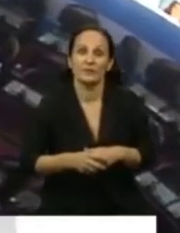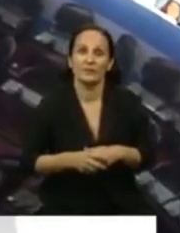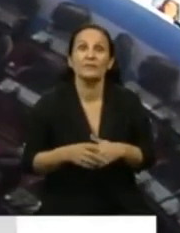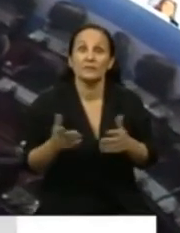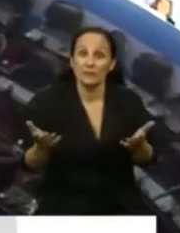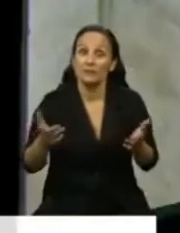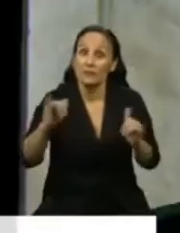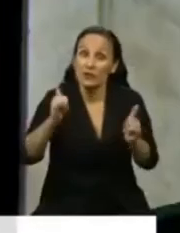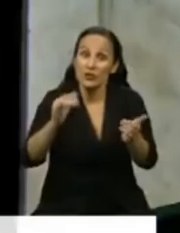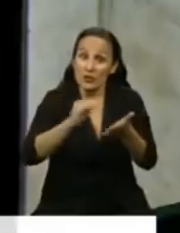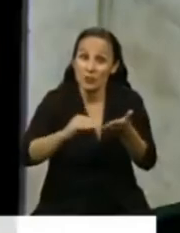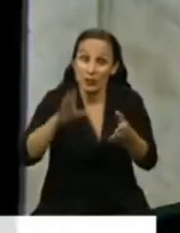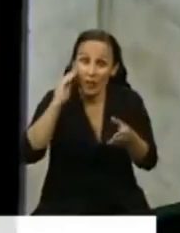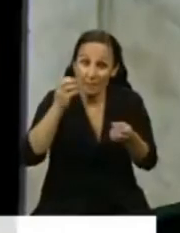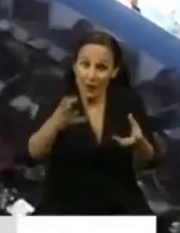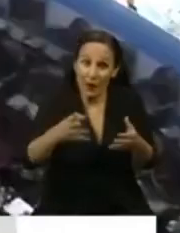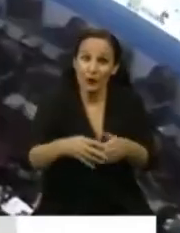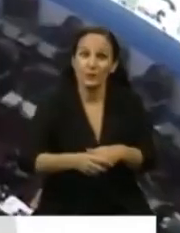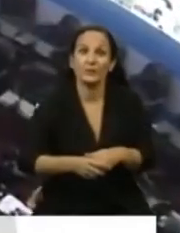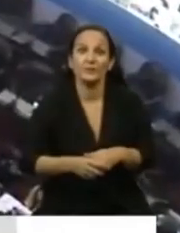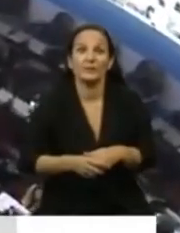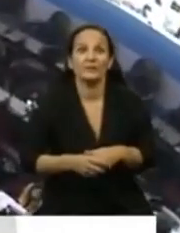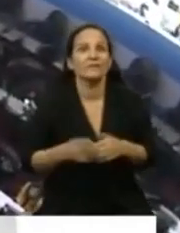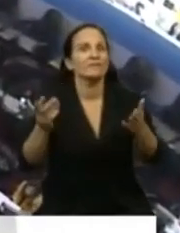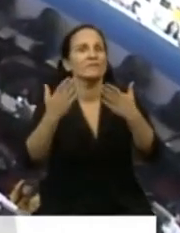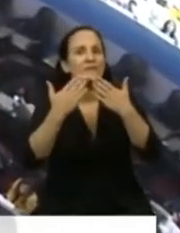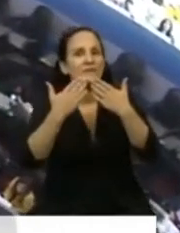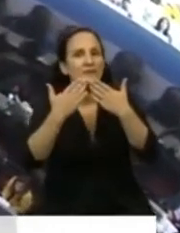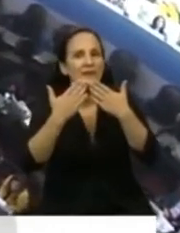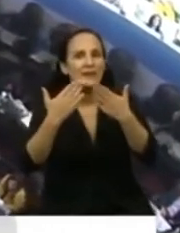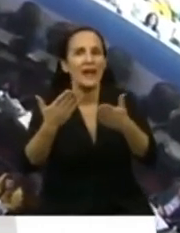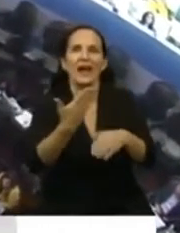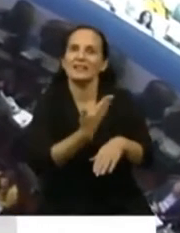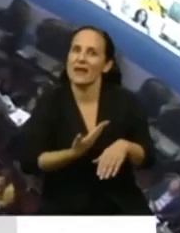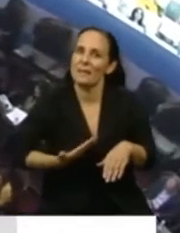Sí, diputada, se escucha mejor. Bien, gracias, señor Presidente.